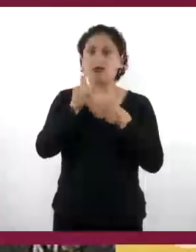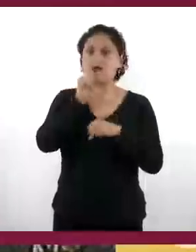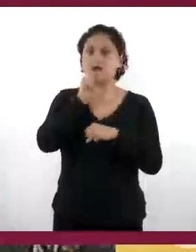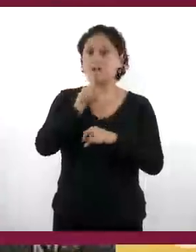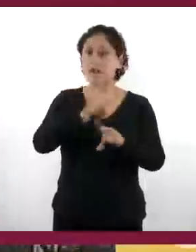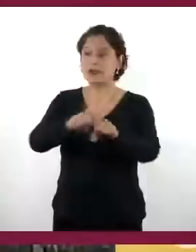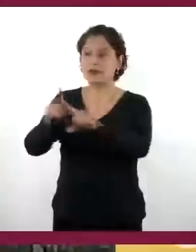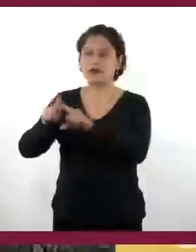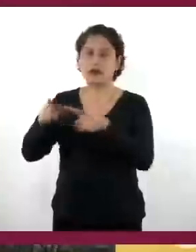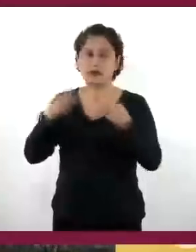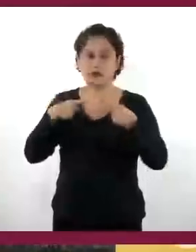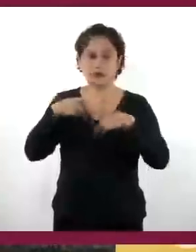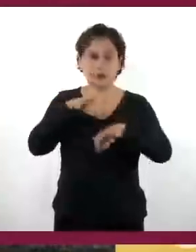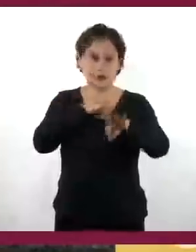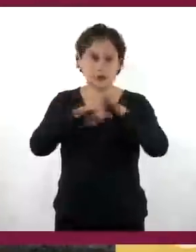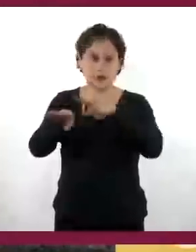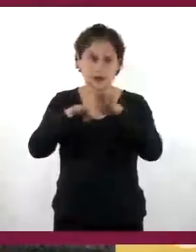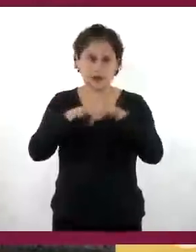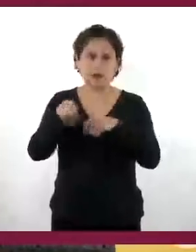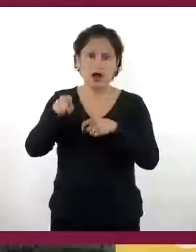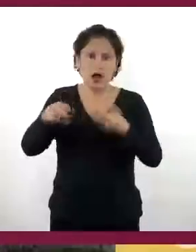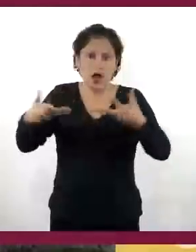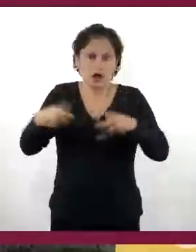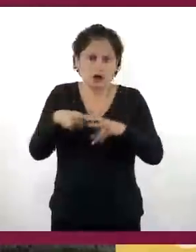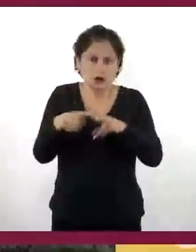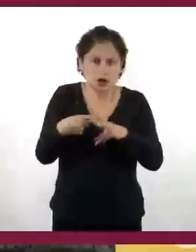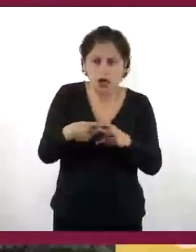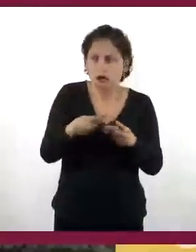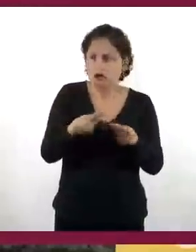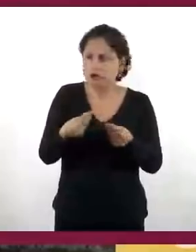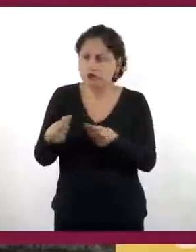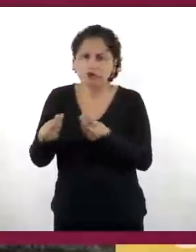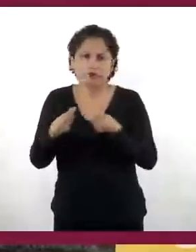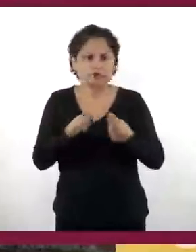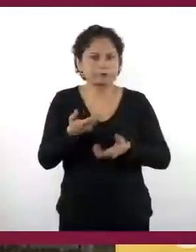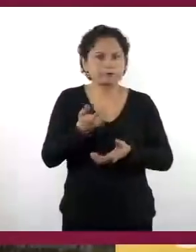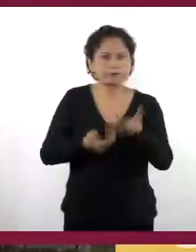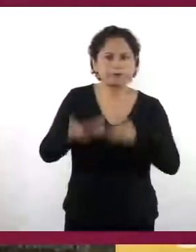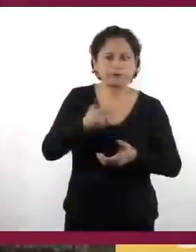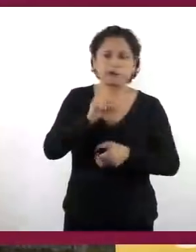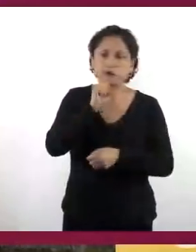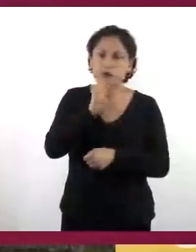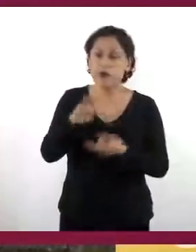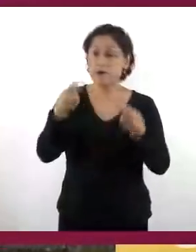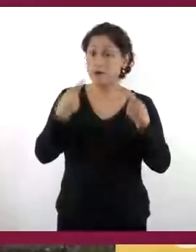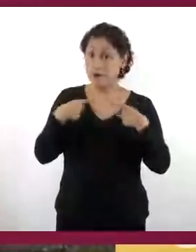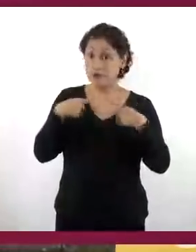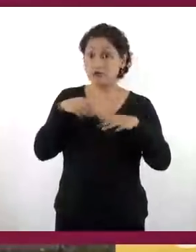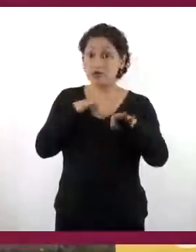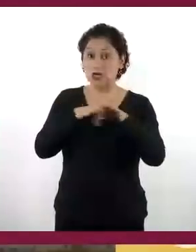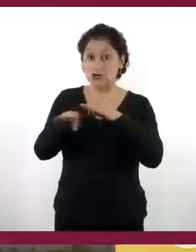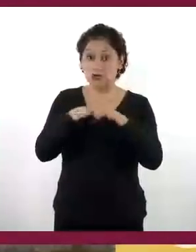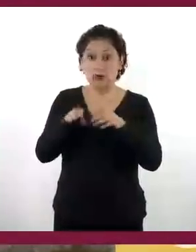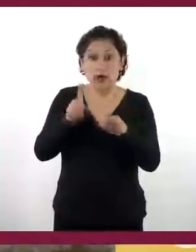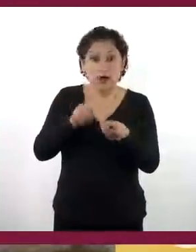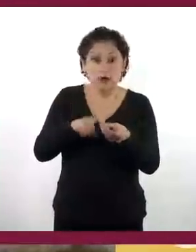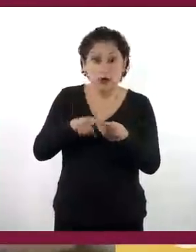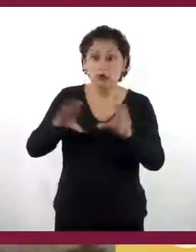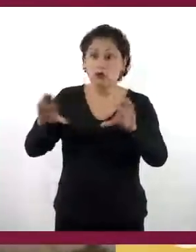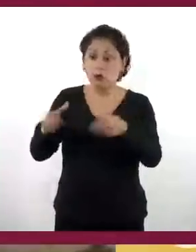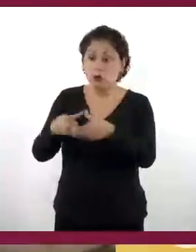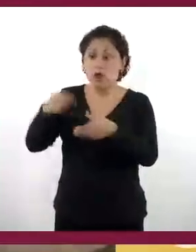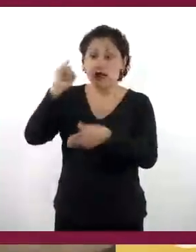que se hacían cargo de las cuentas y los trabajadores que en muchos casos provenían de los pueblos